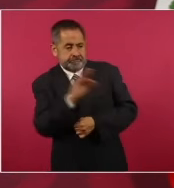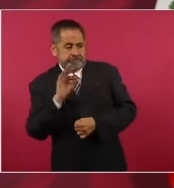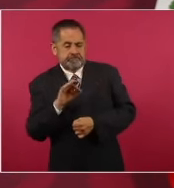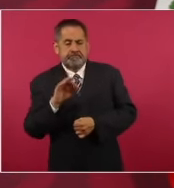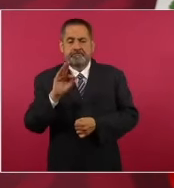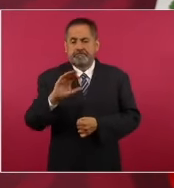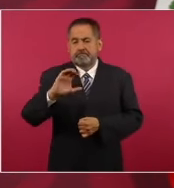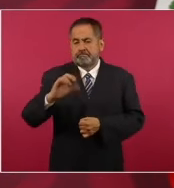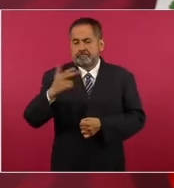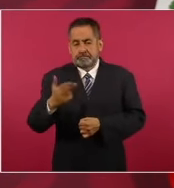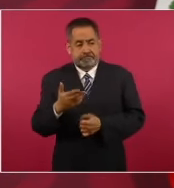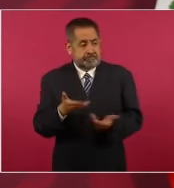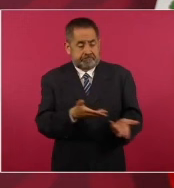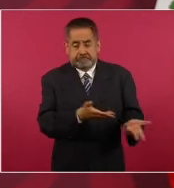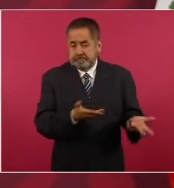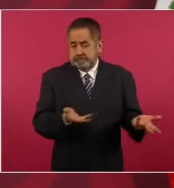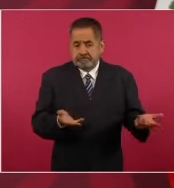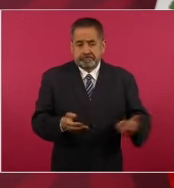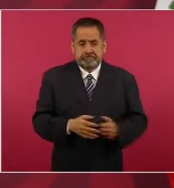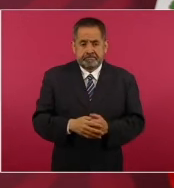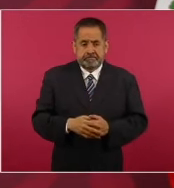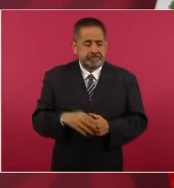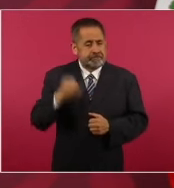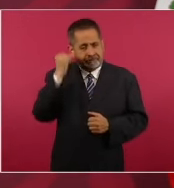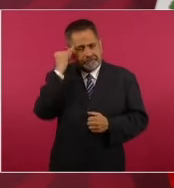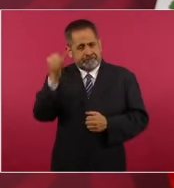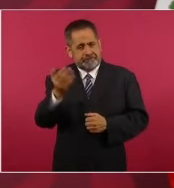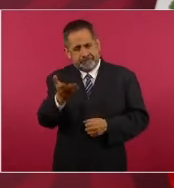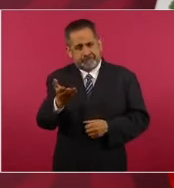imagínense.